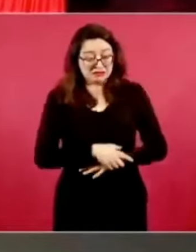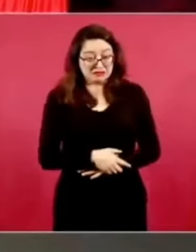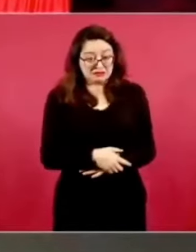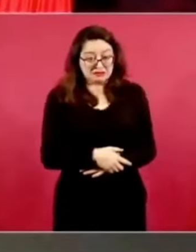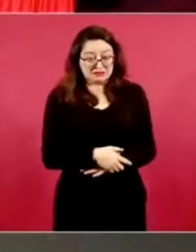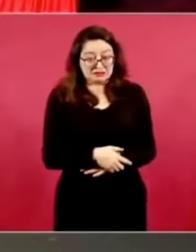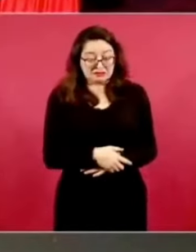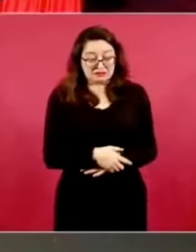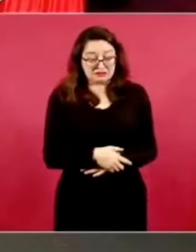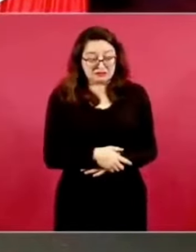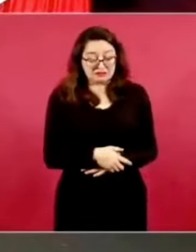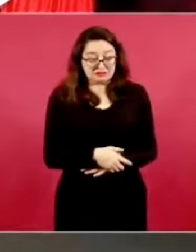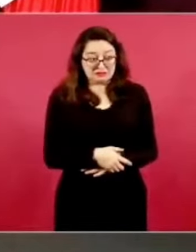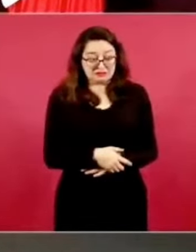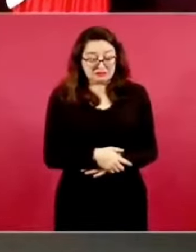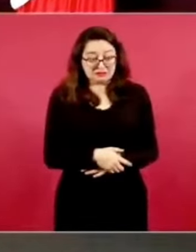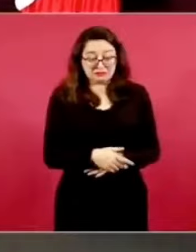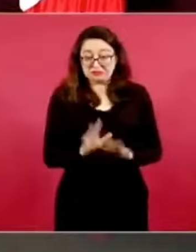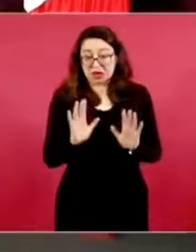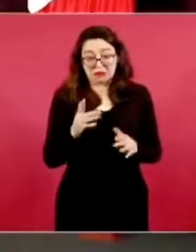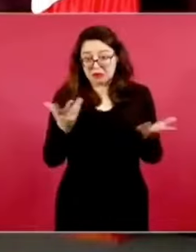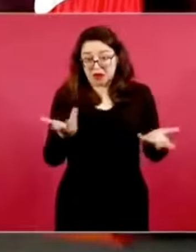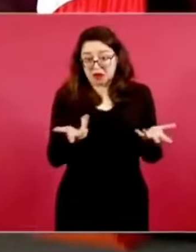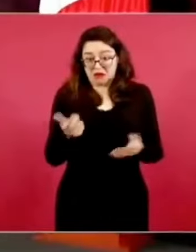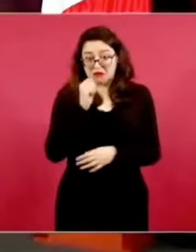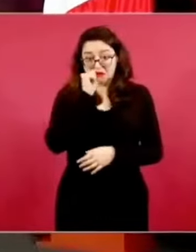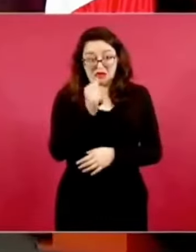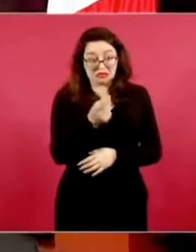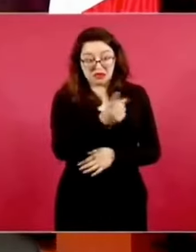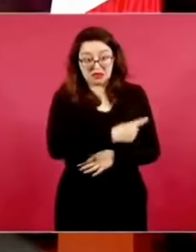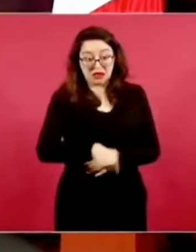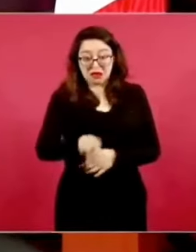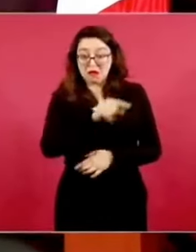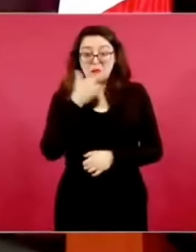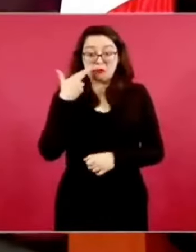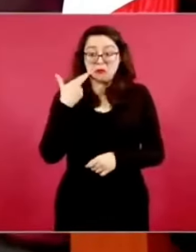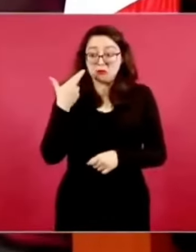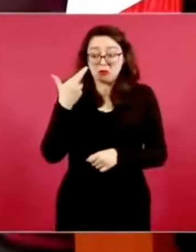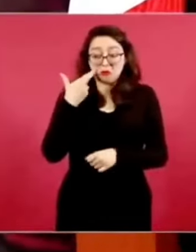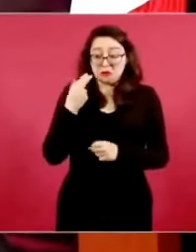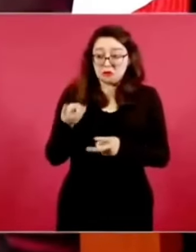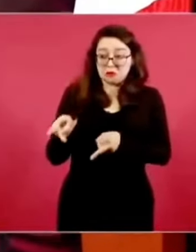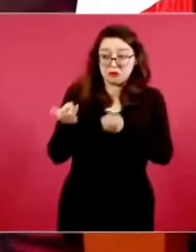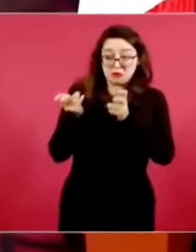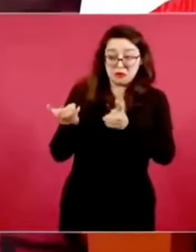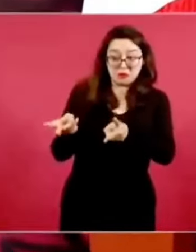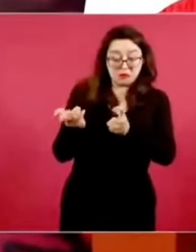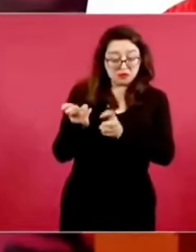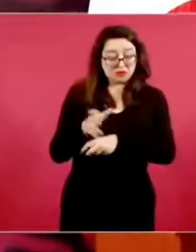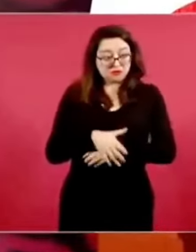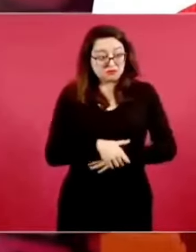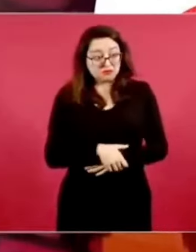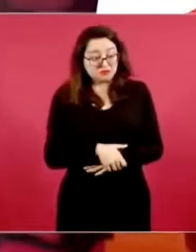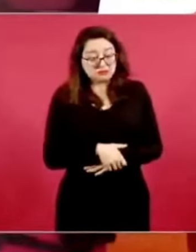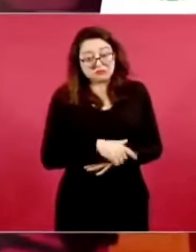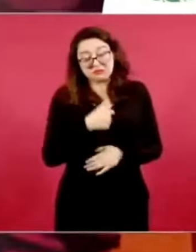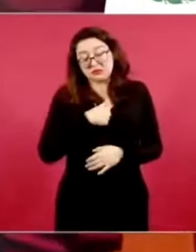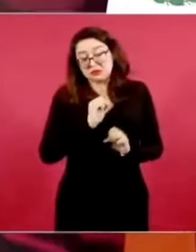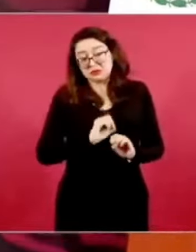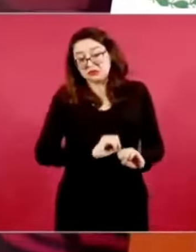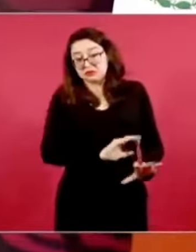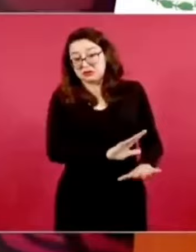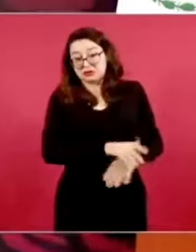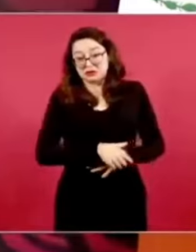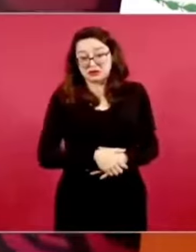Bueno, sí, ya se evitó, porque el pueblo es sabio, el pueblo no es tonto,